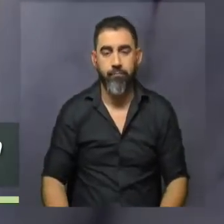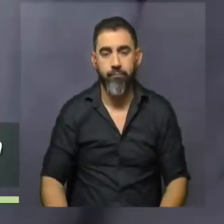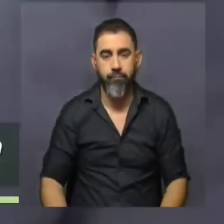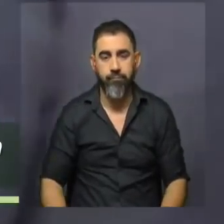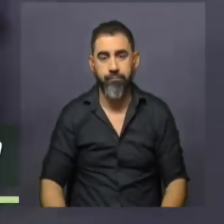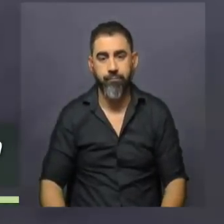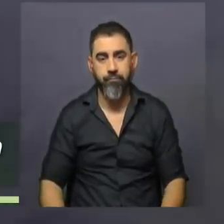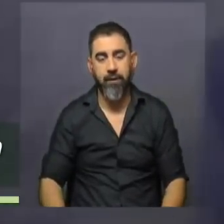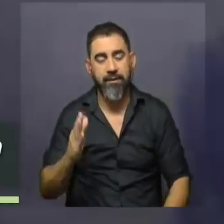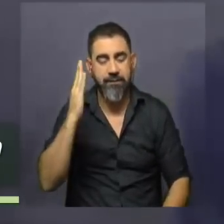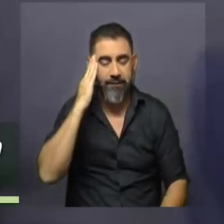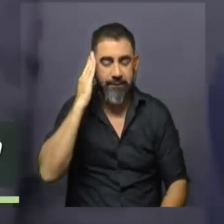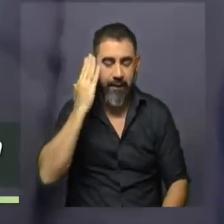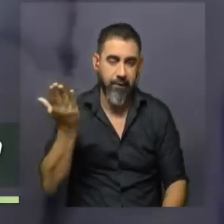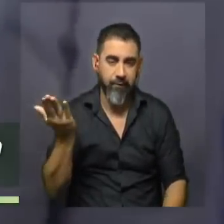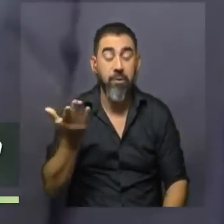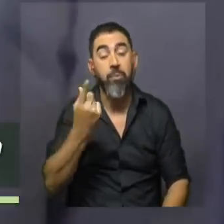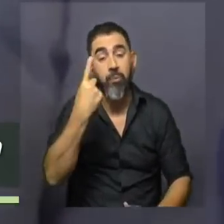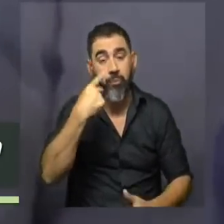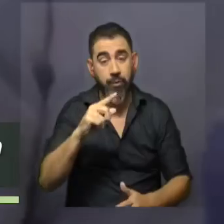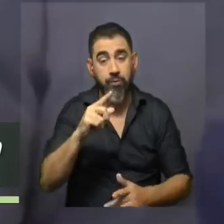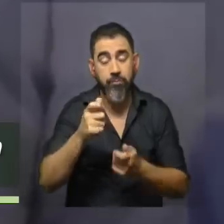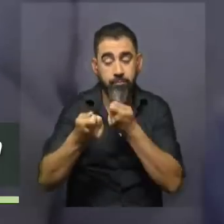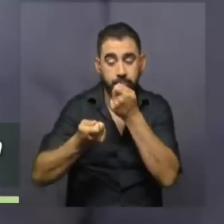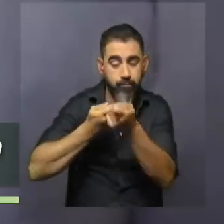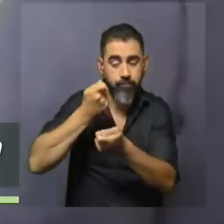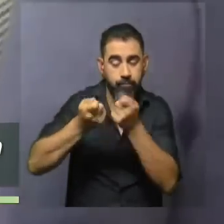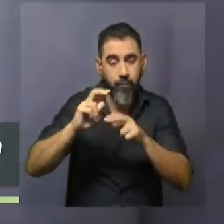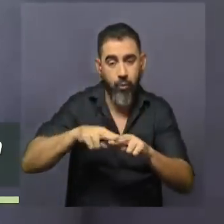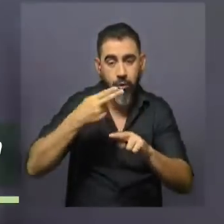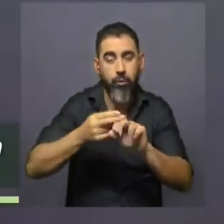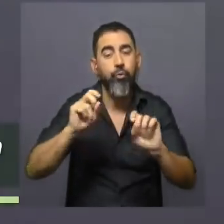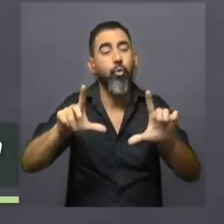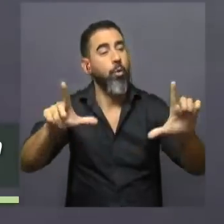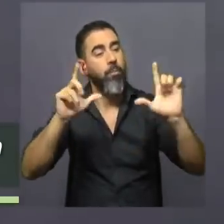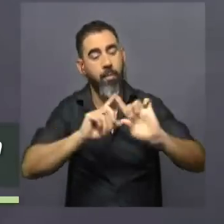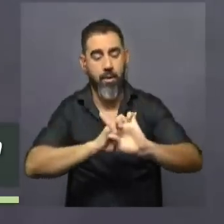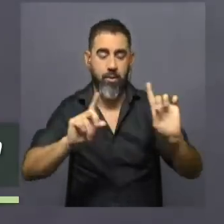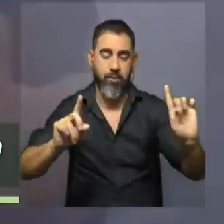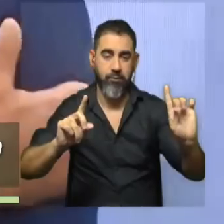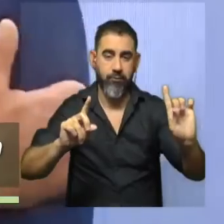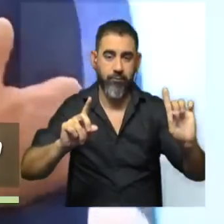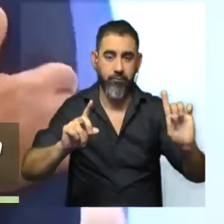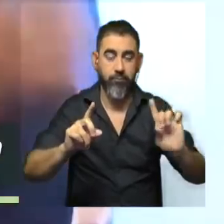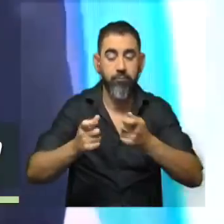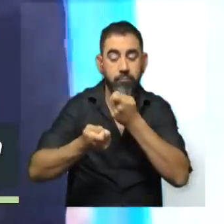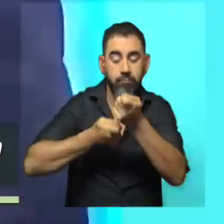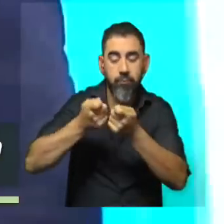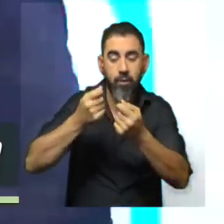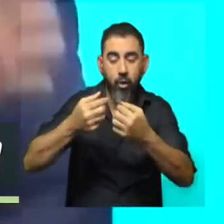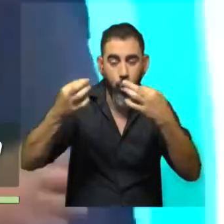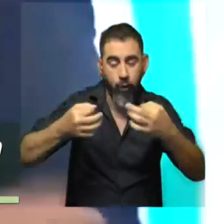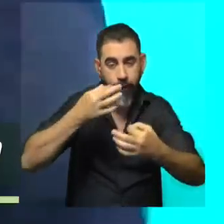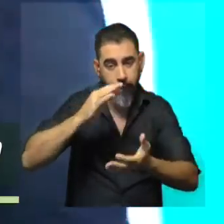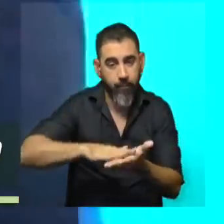Eso se sabe. Por eso tenemos que reconstruirla, no solo con imagen. La imagen no se reconstruye con imagen, se reconstruye con hechos